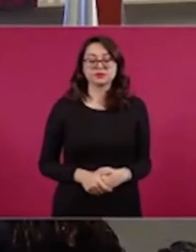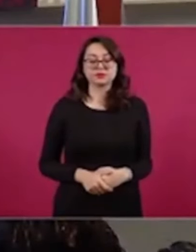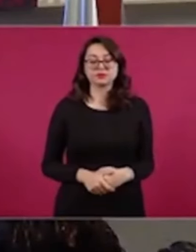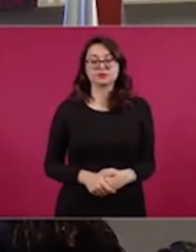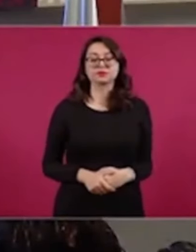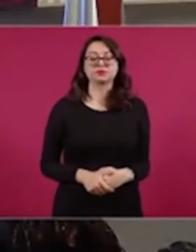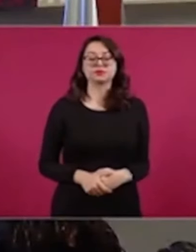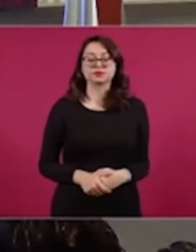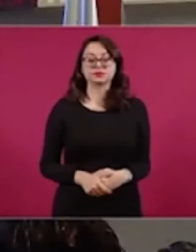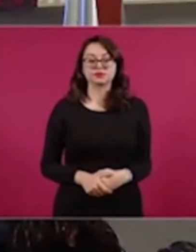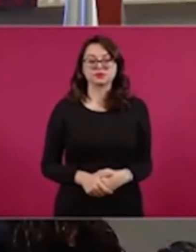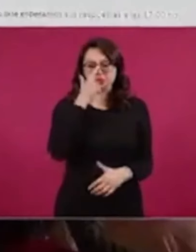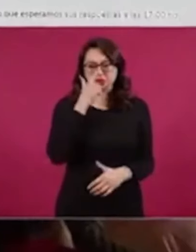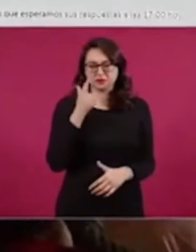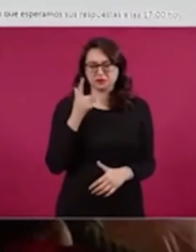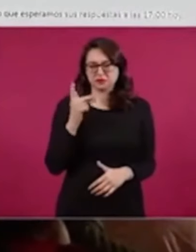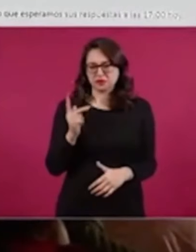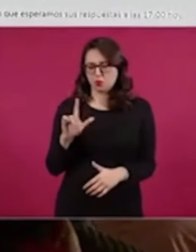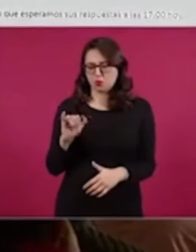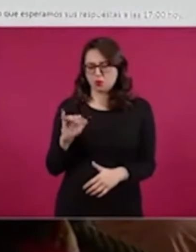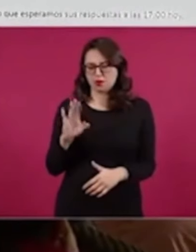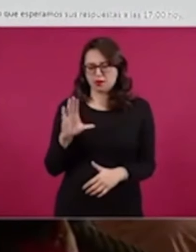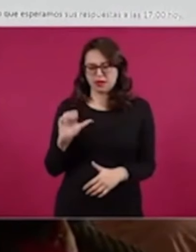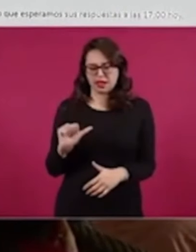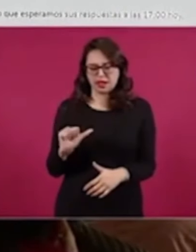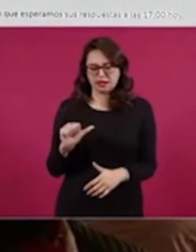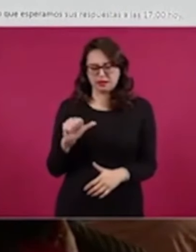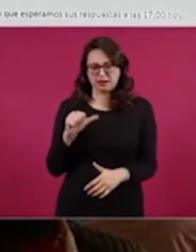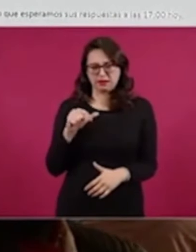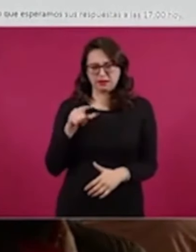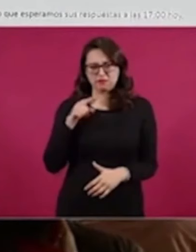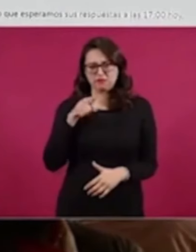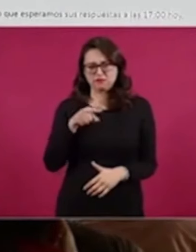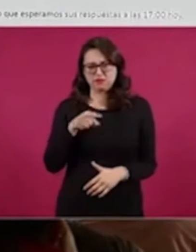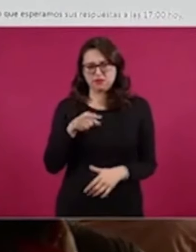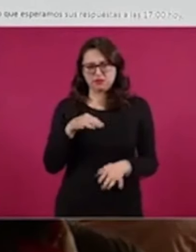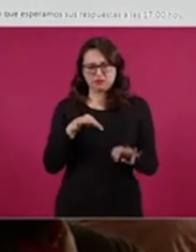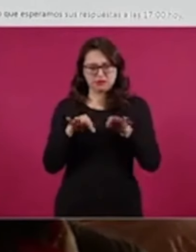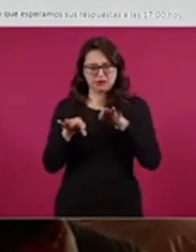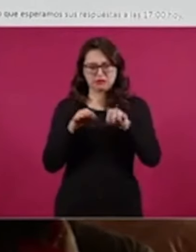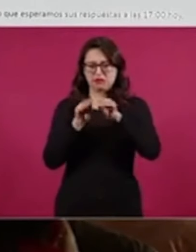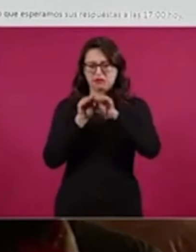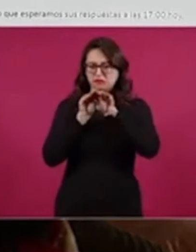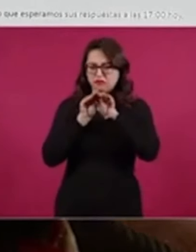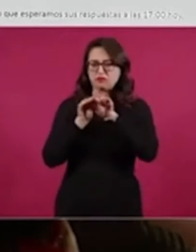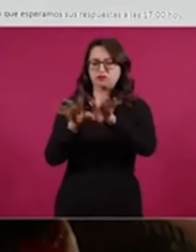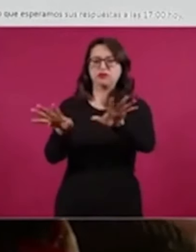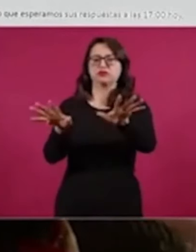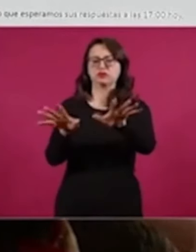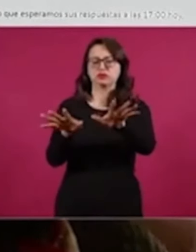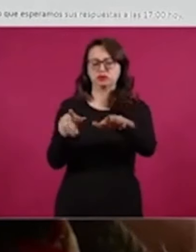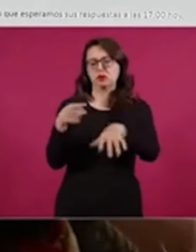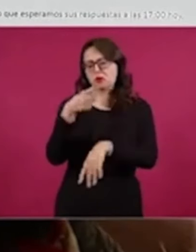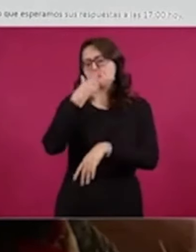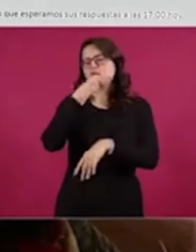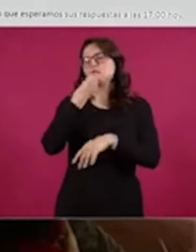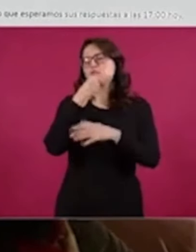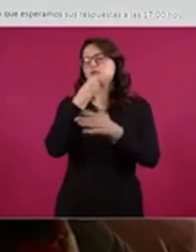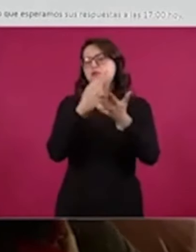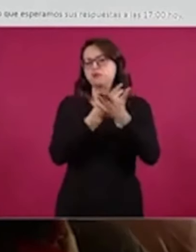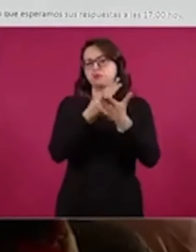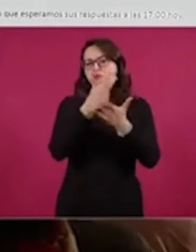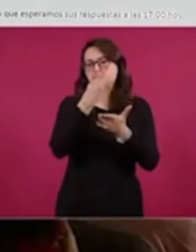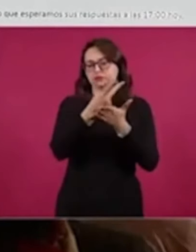ProPublica de este premiado, ¿sí?, sobre supuestas conexiones del crimen organizado